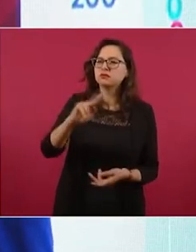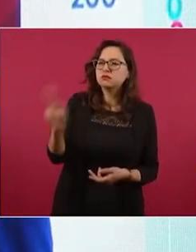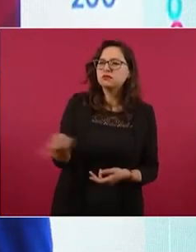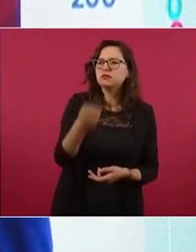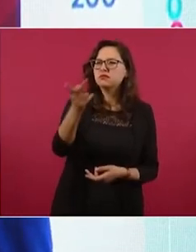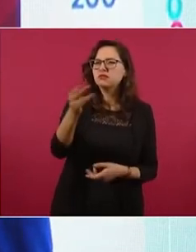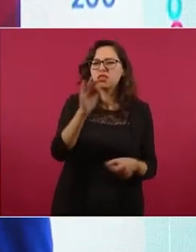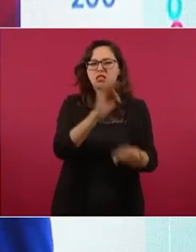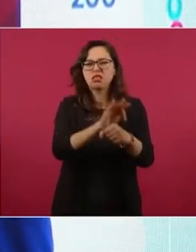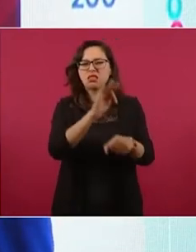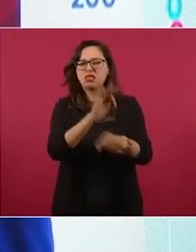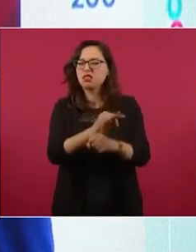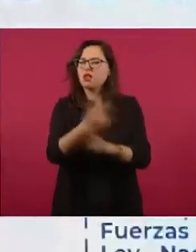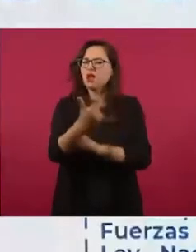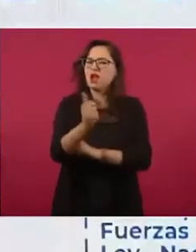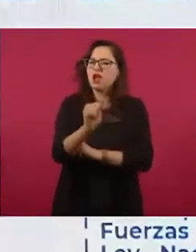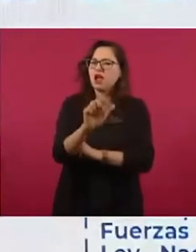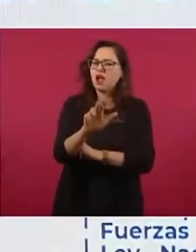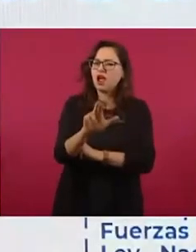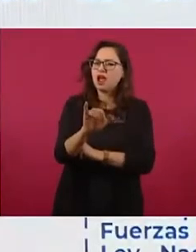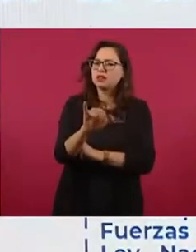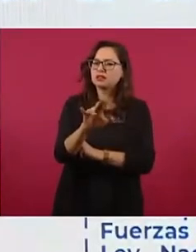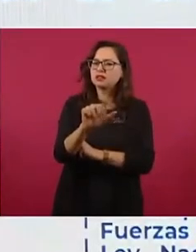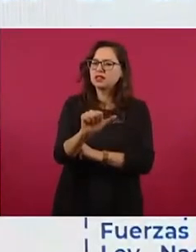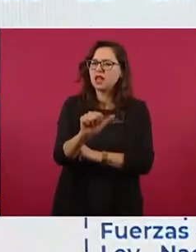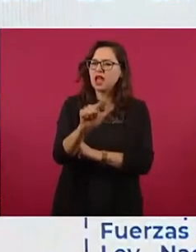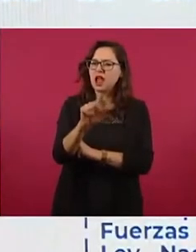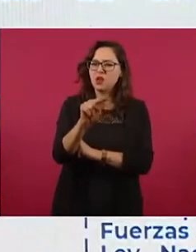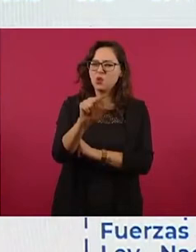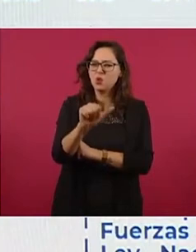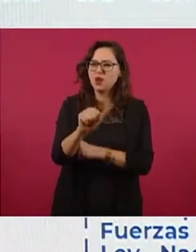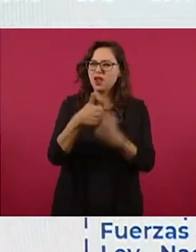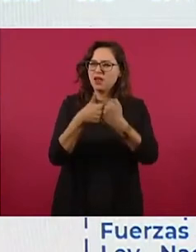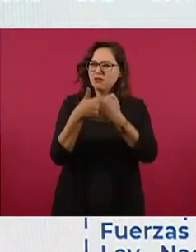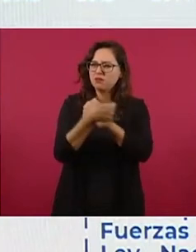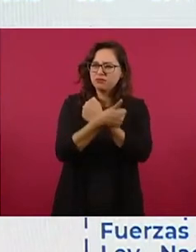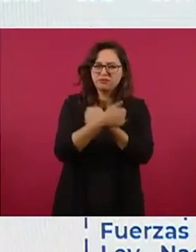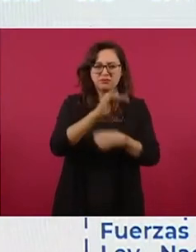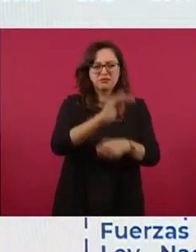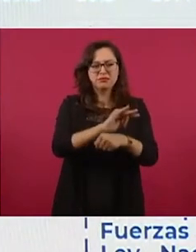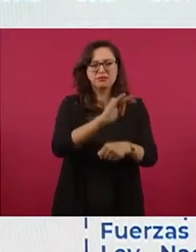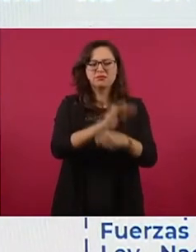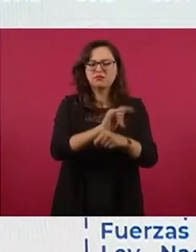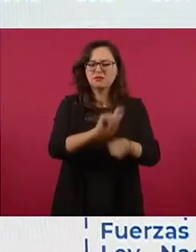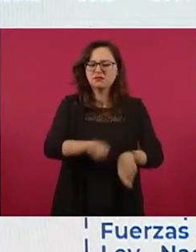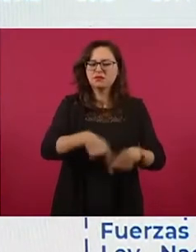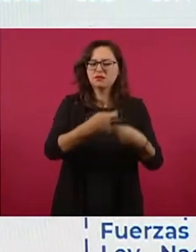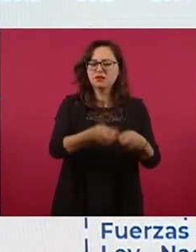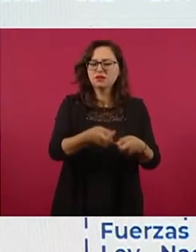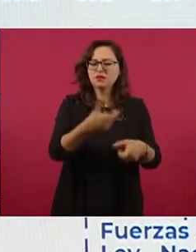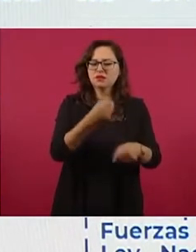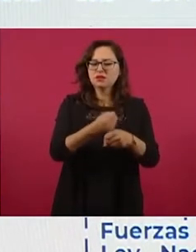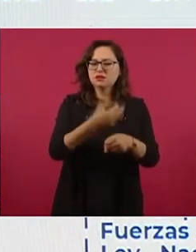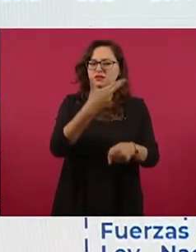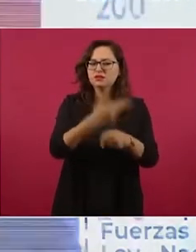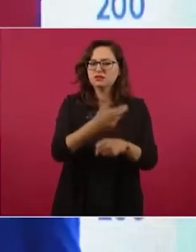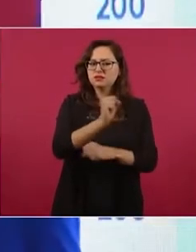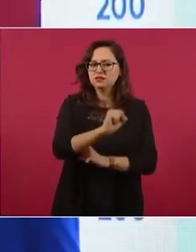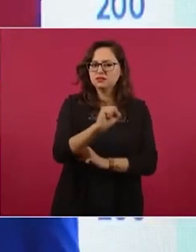García Luna y por qué lo convirtió en su brazo derecho